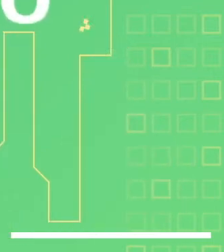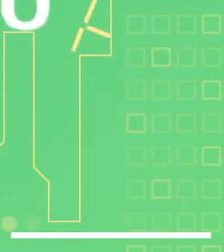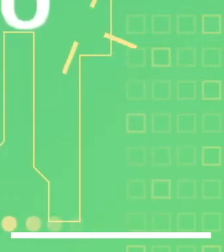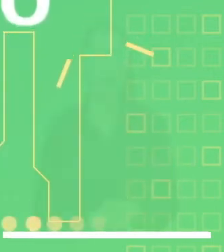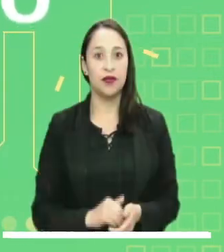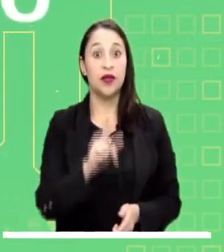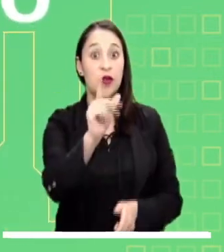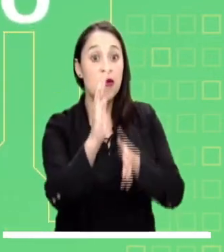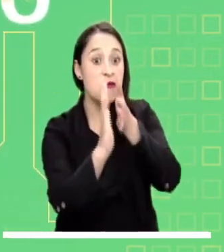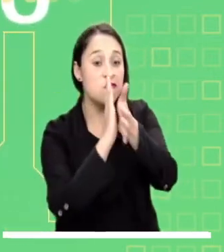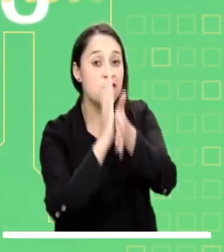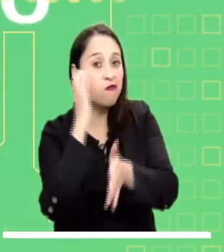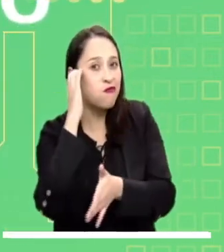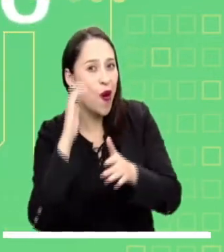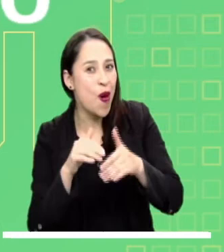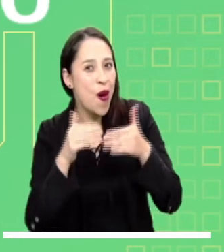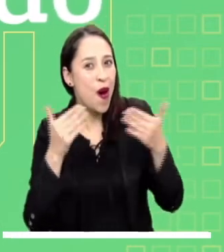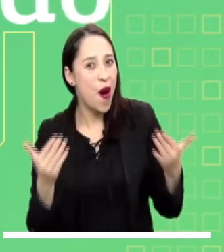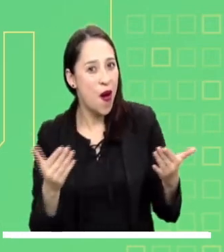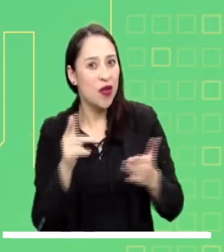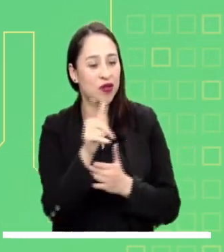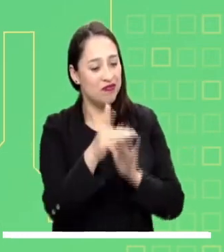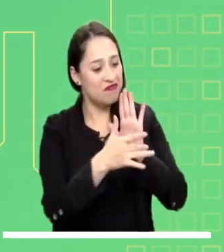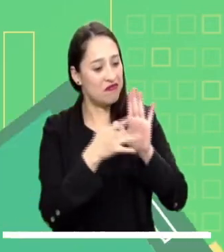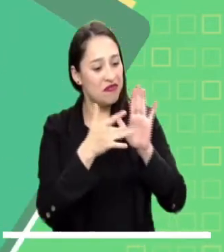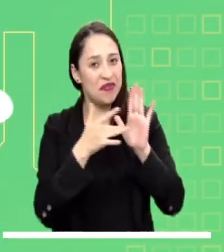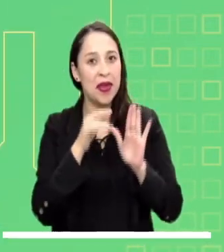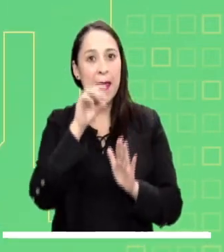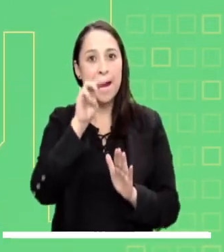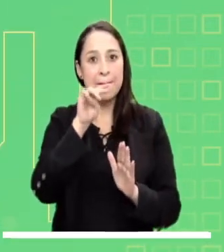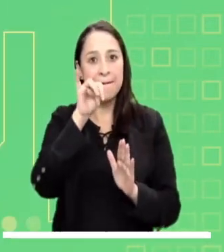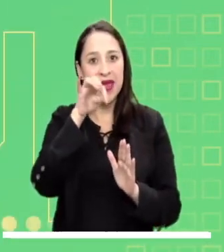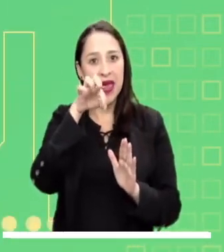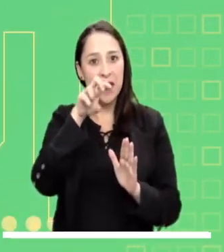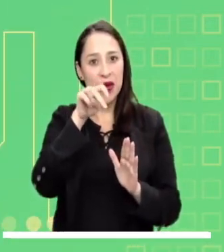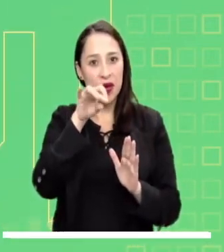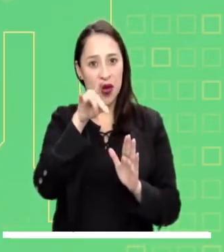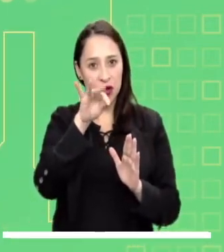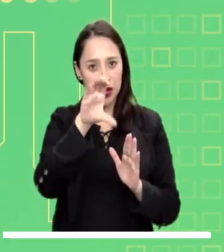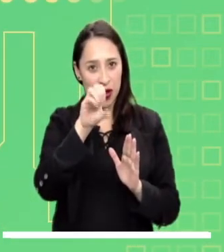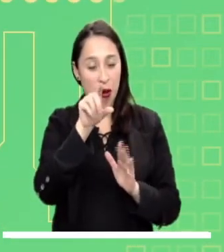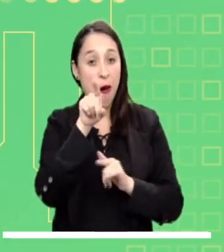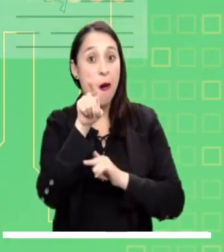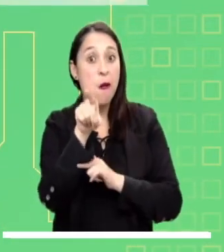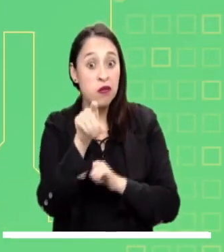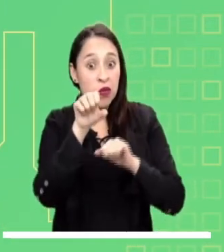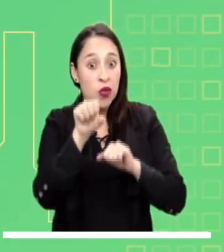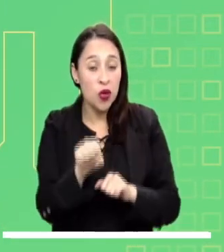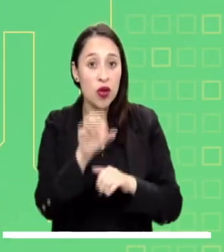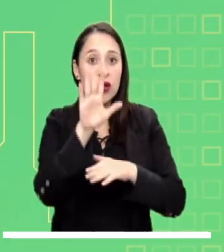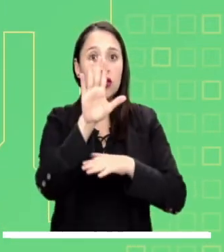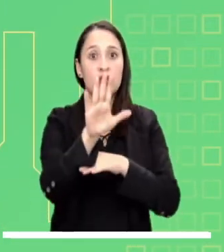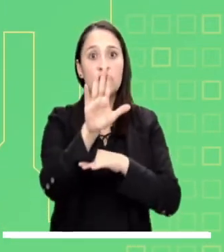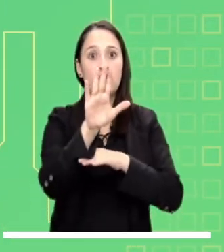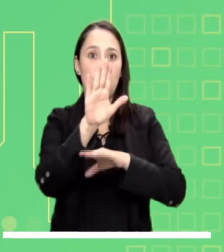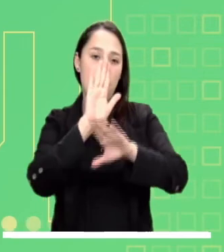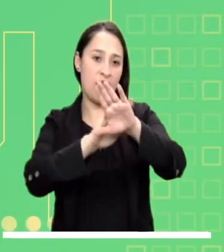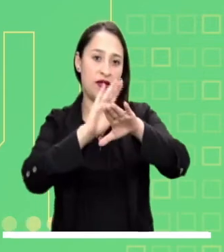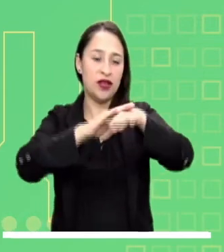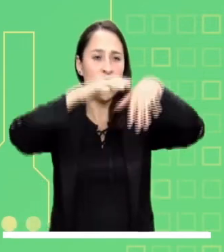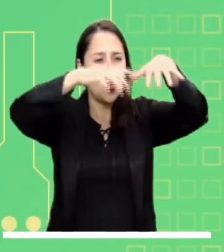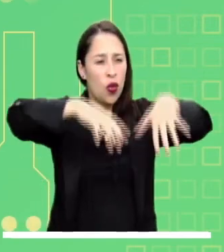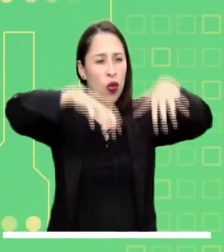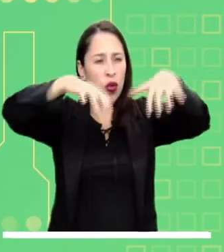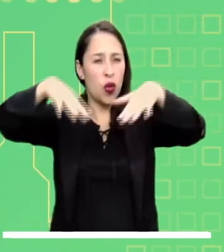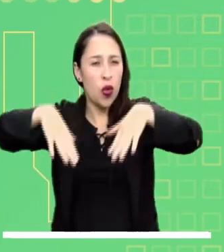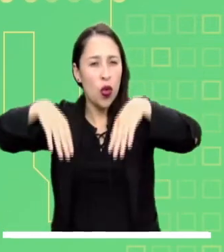Manténgase bien informado y en tiempo real. A través de nuestra aplicación Mi Pronóstico. Consulte los pronósticos del estado del